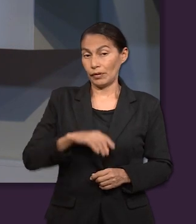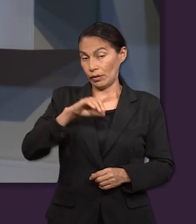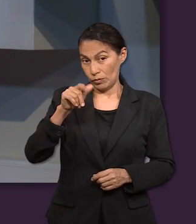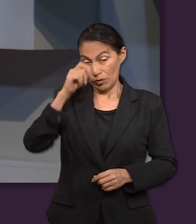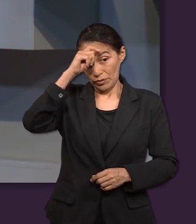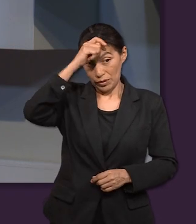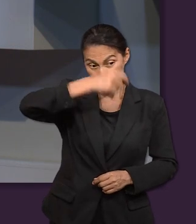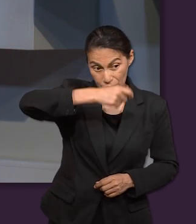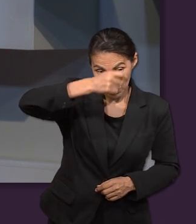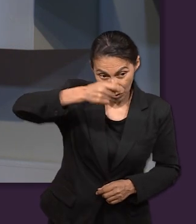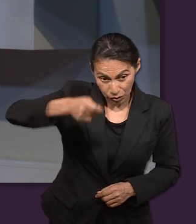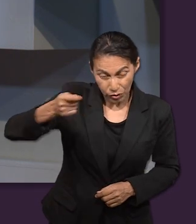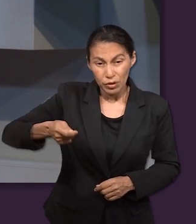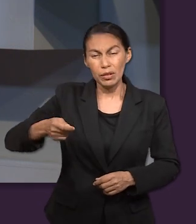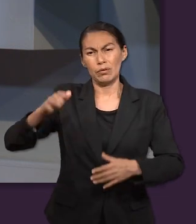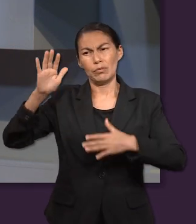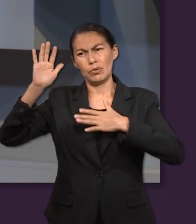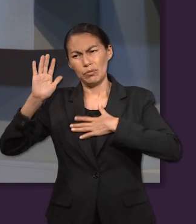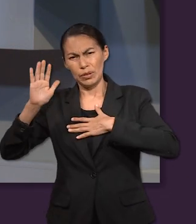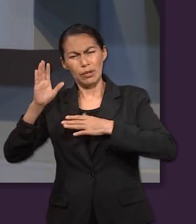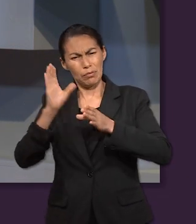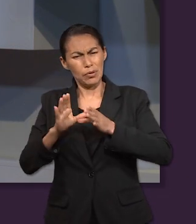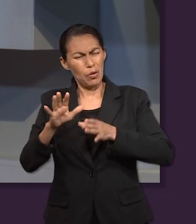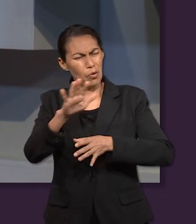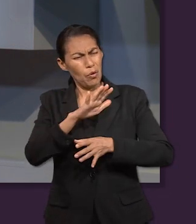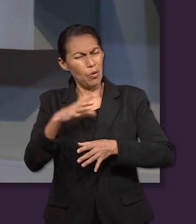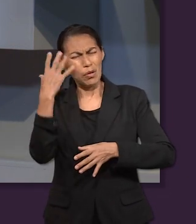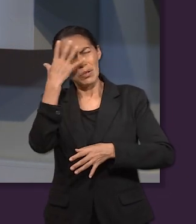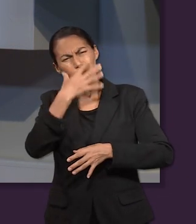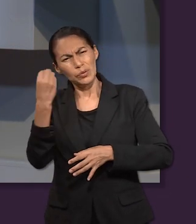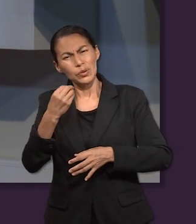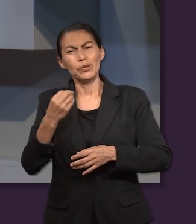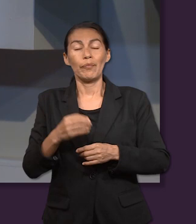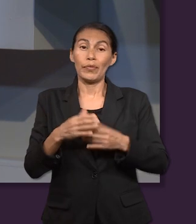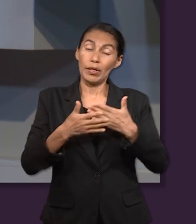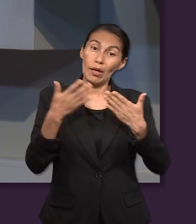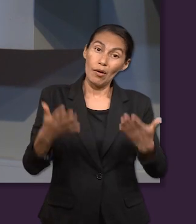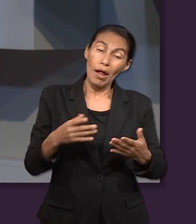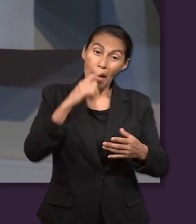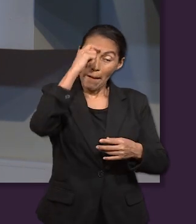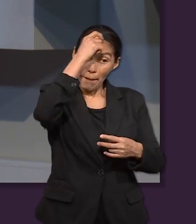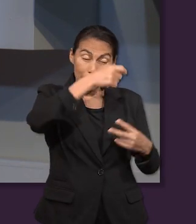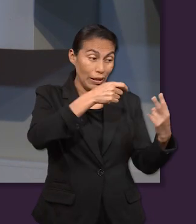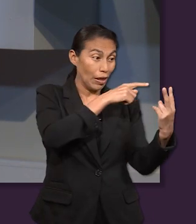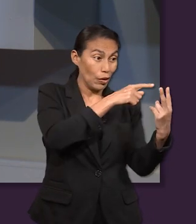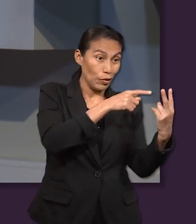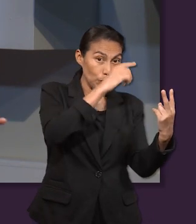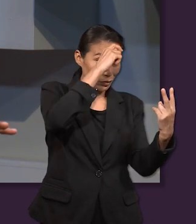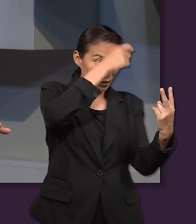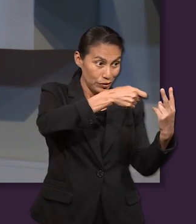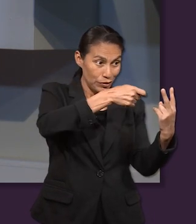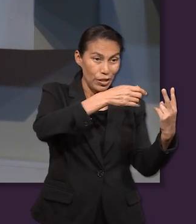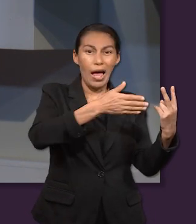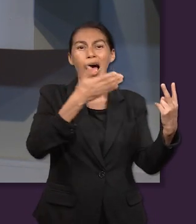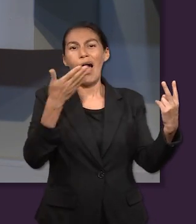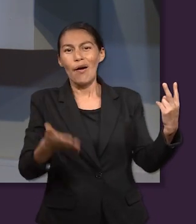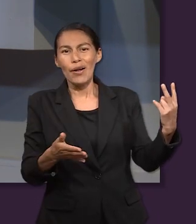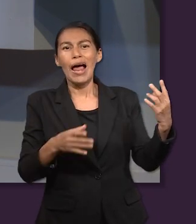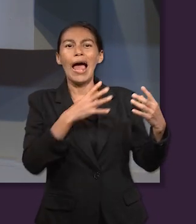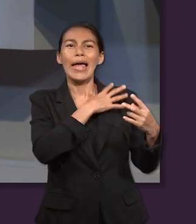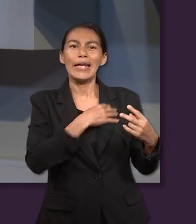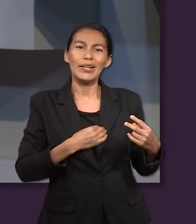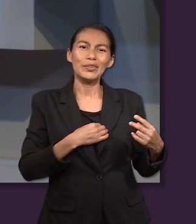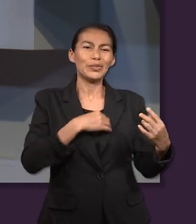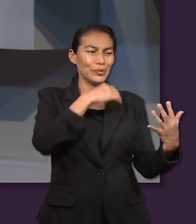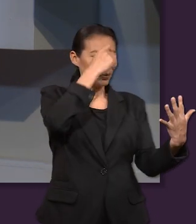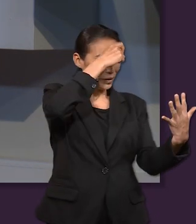también algo que es maravilloso, porque empieza la bendición para con los hijos. Ya bendijo a los nietos, ahora viene la